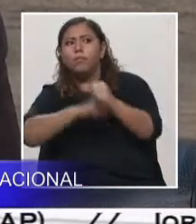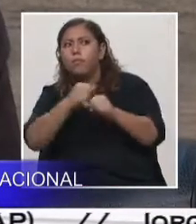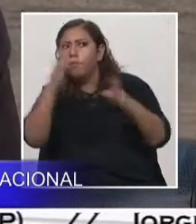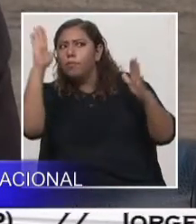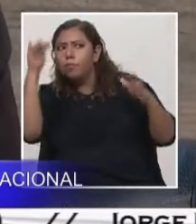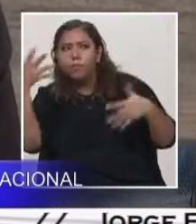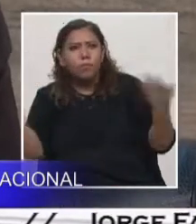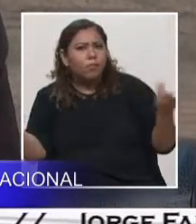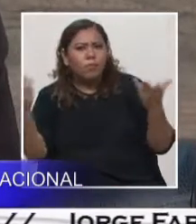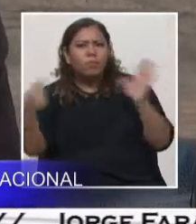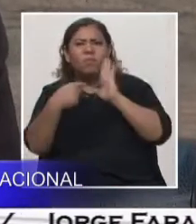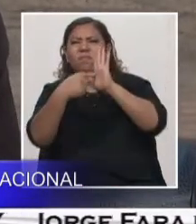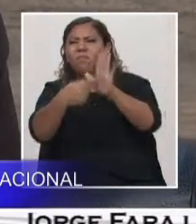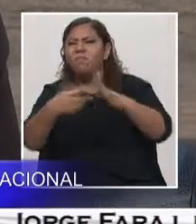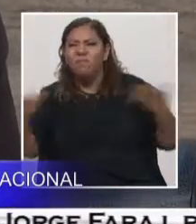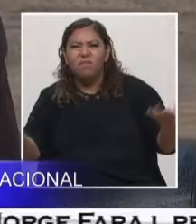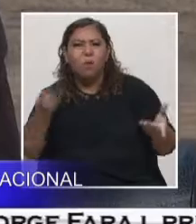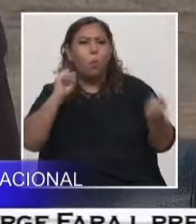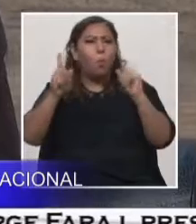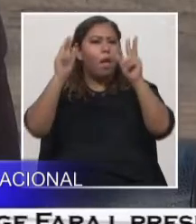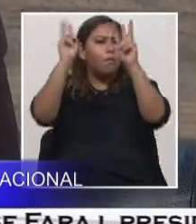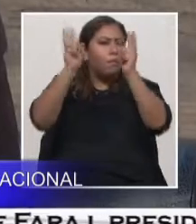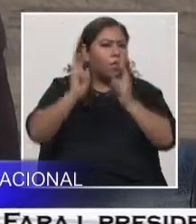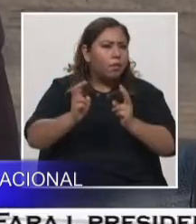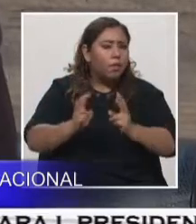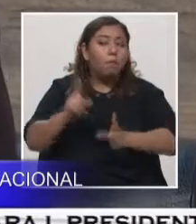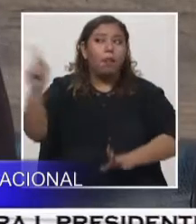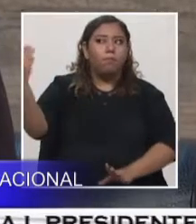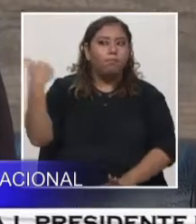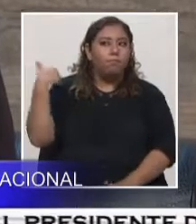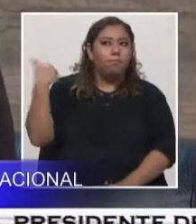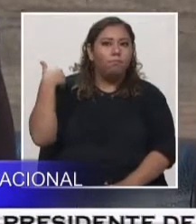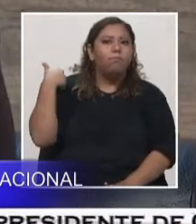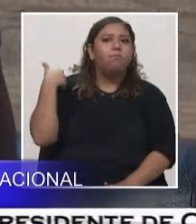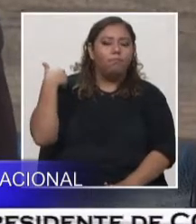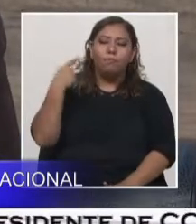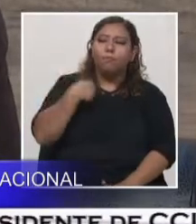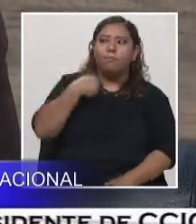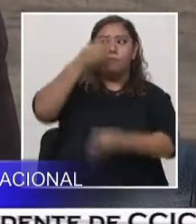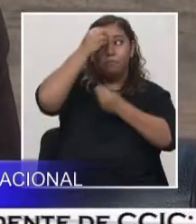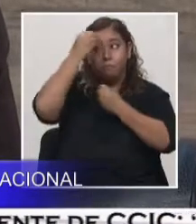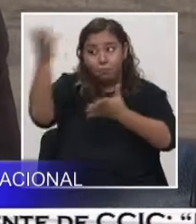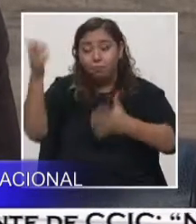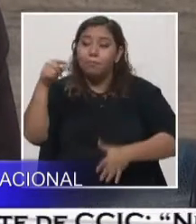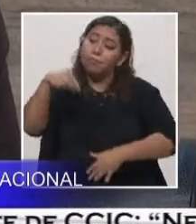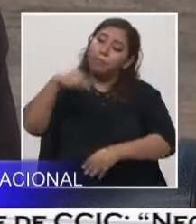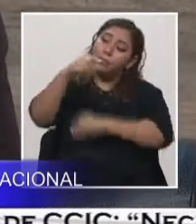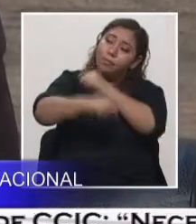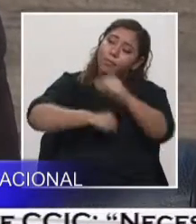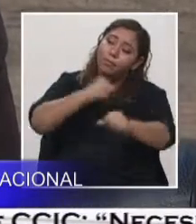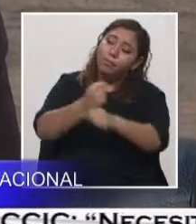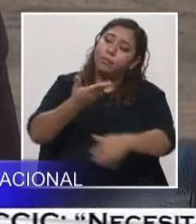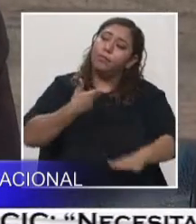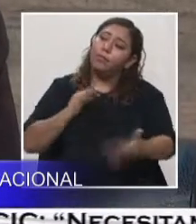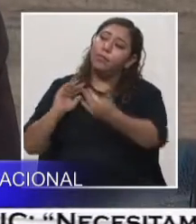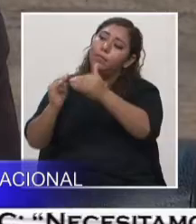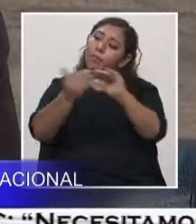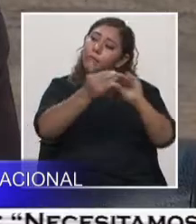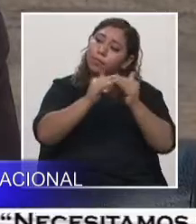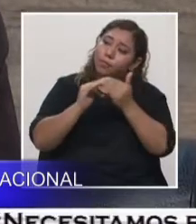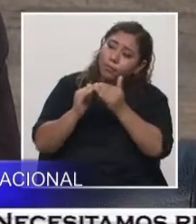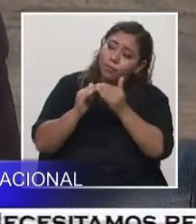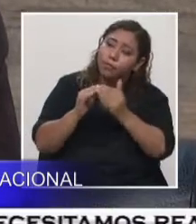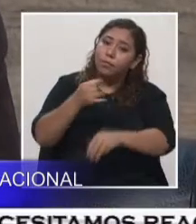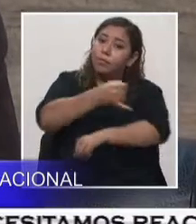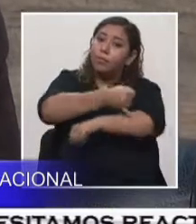vamos a desarrollar? ¿Qué temática vamos a desarrollar? Este año como temática tenemos nuestras comunidades, desarrollos mineros